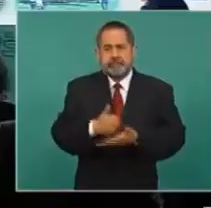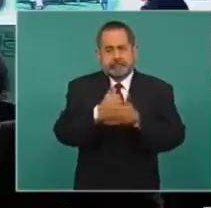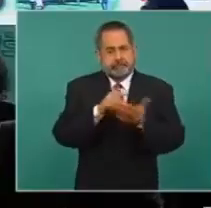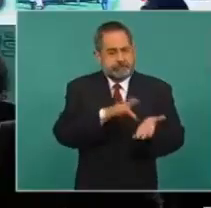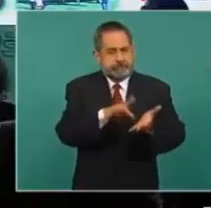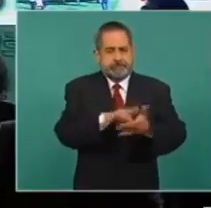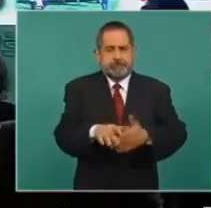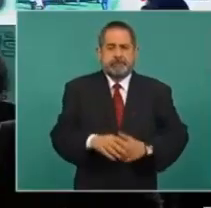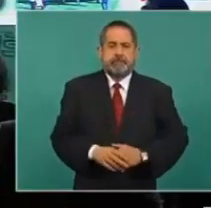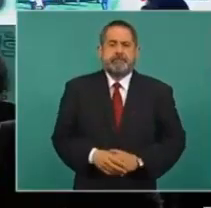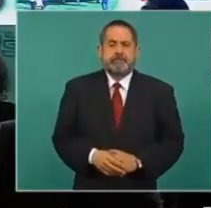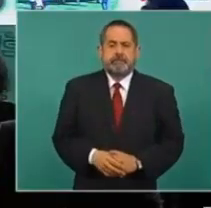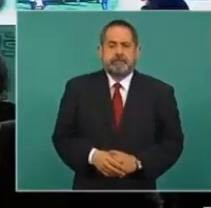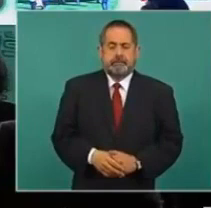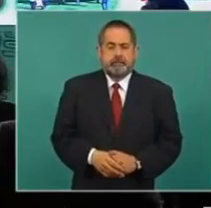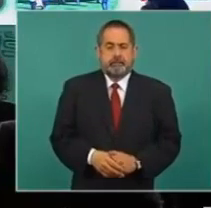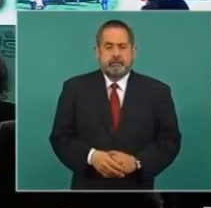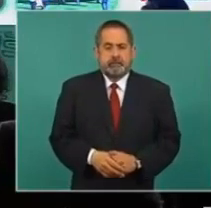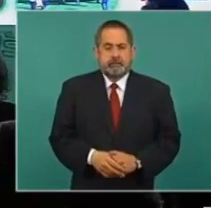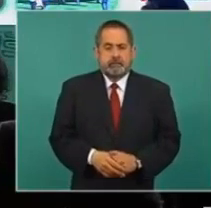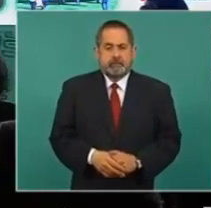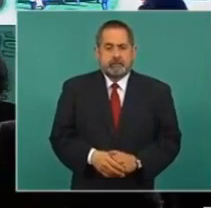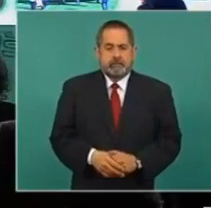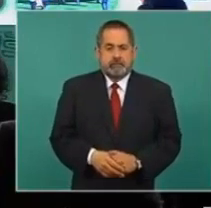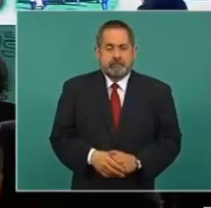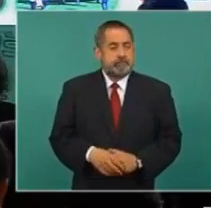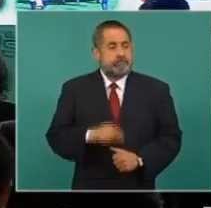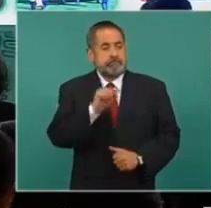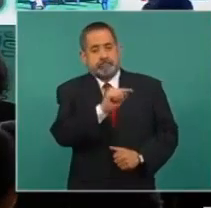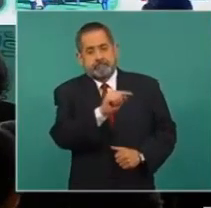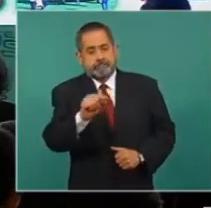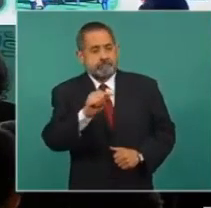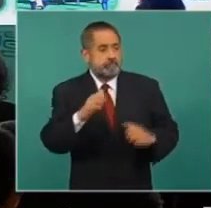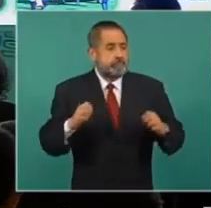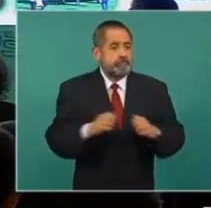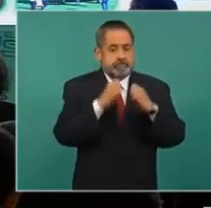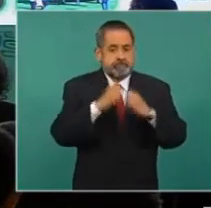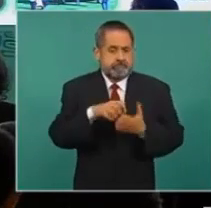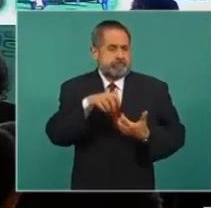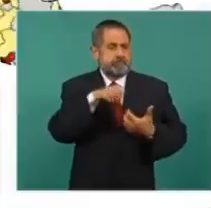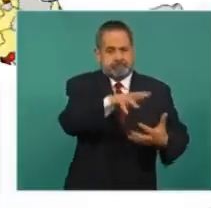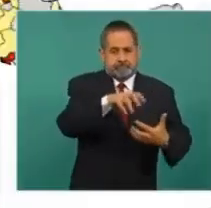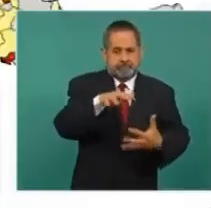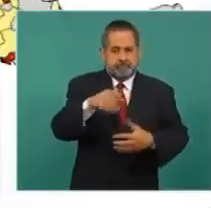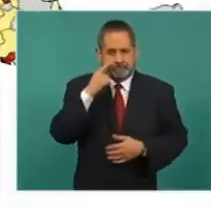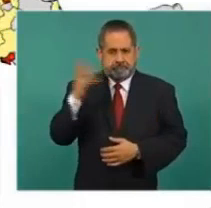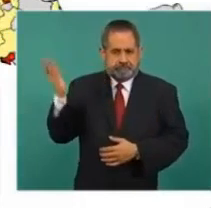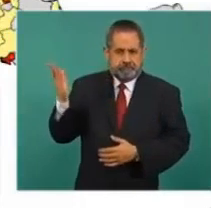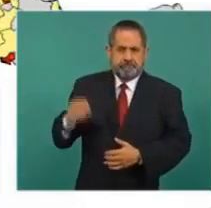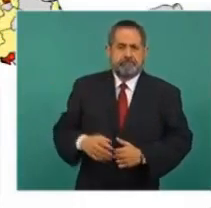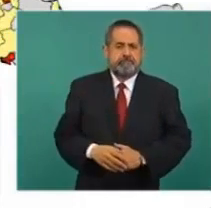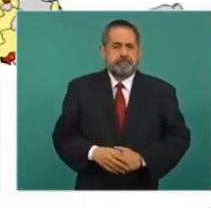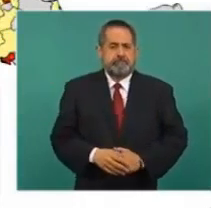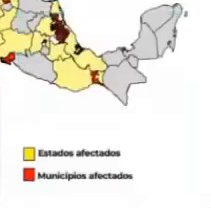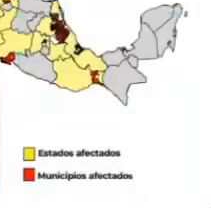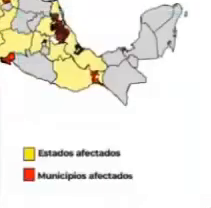Adelante. En distribución de insumos por declaratorias de emergencia son 10 estados, Veracruz, Puebla,